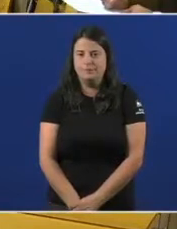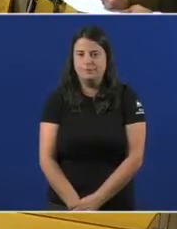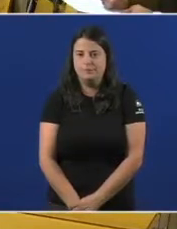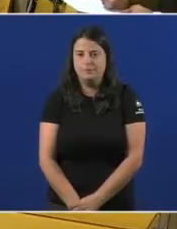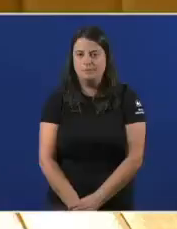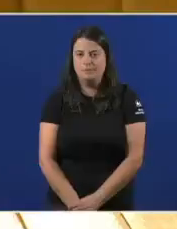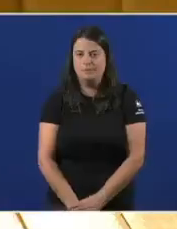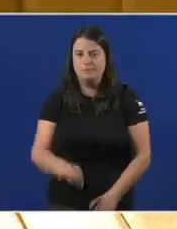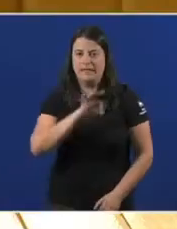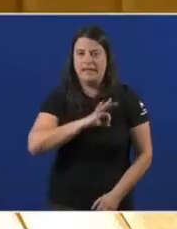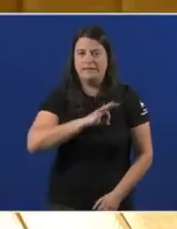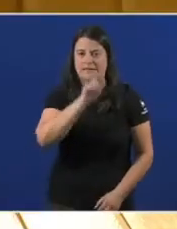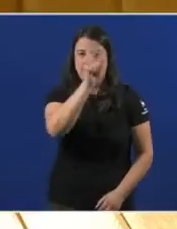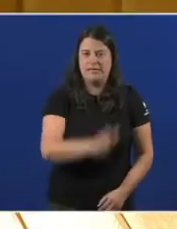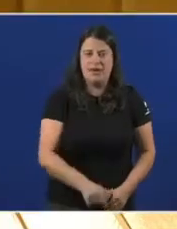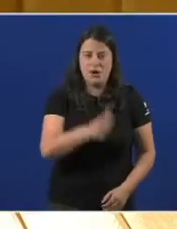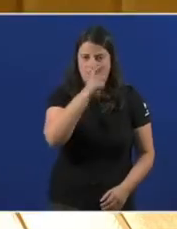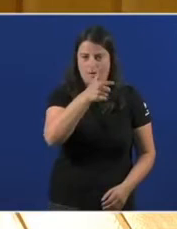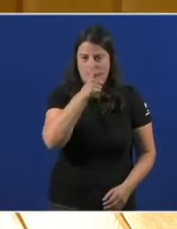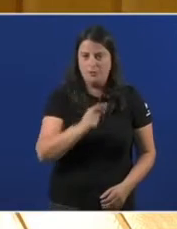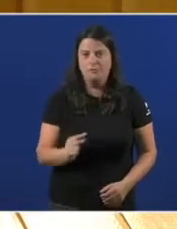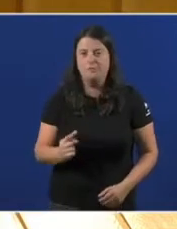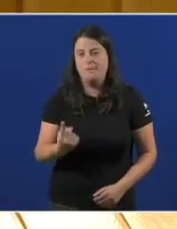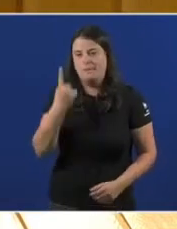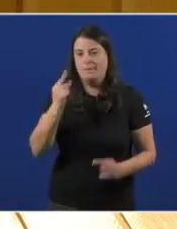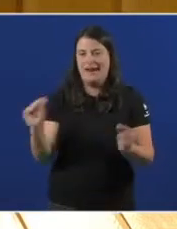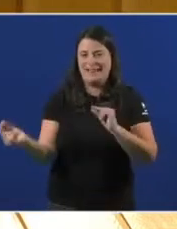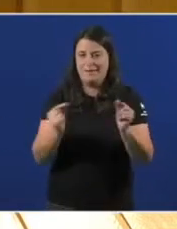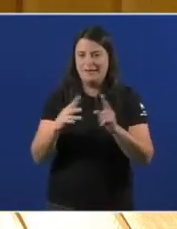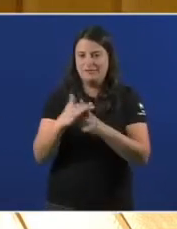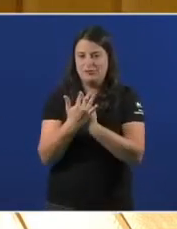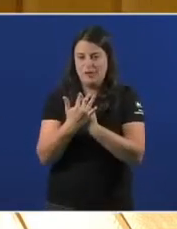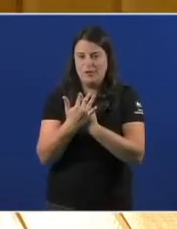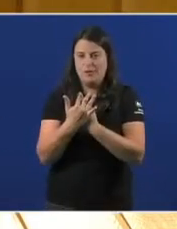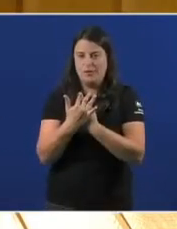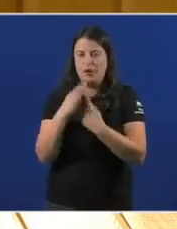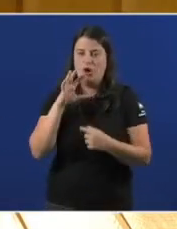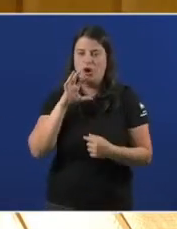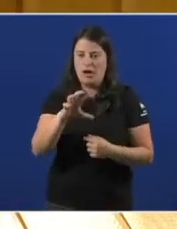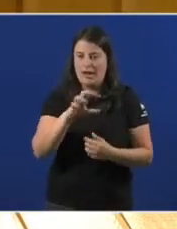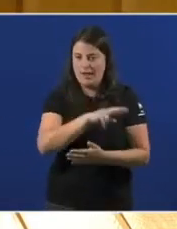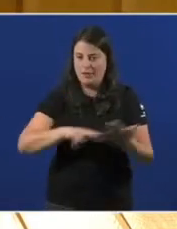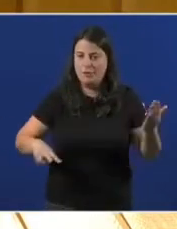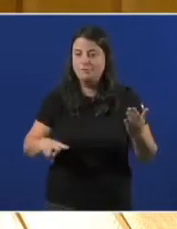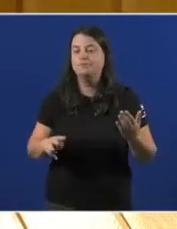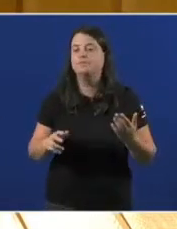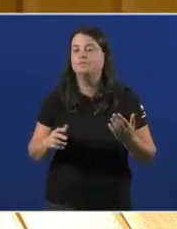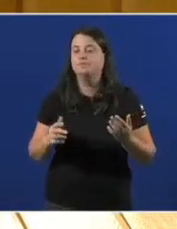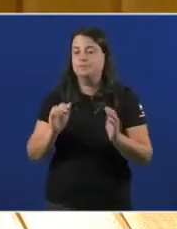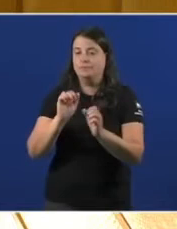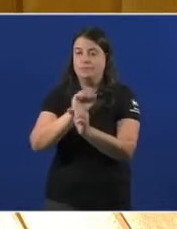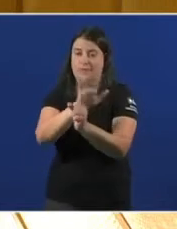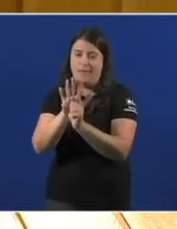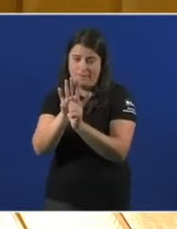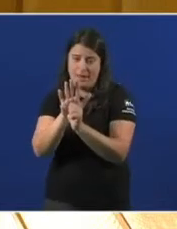Señor Feijón, este é o primeiro debate do Estado da Nación desde que a pandemia marcou un antes